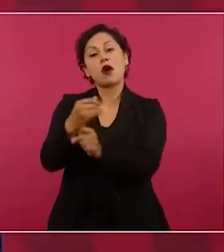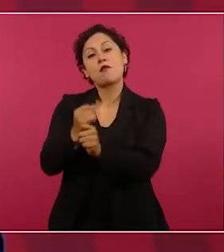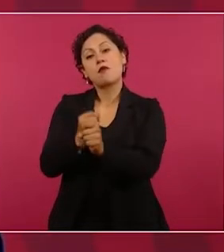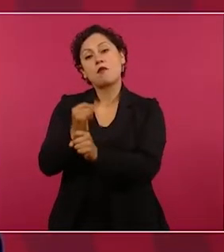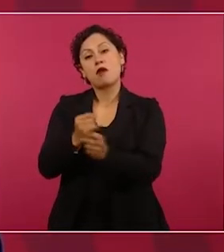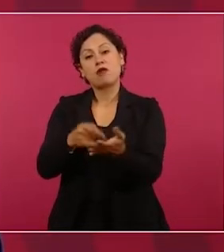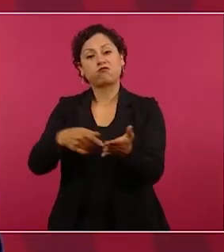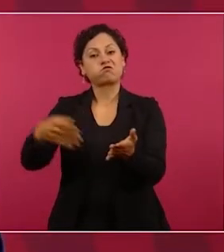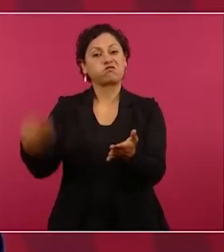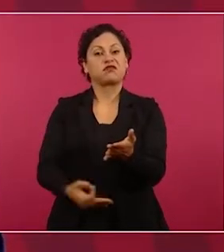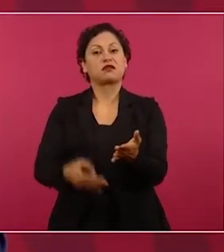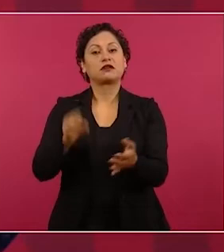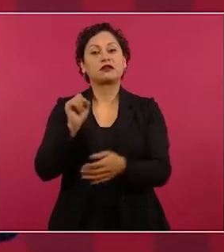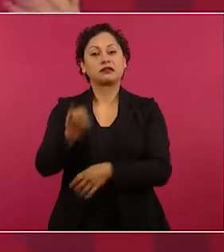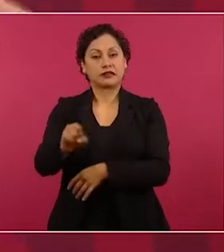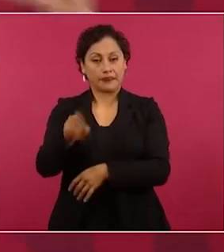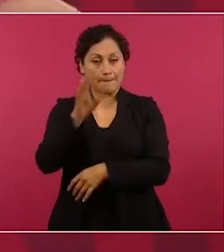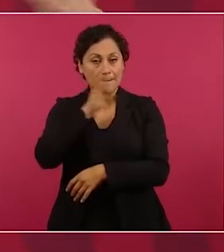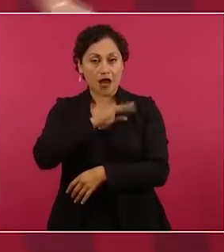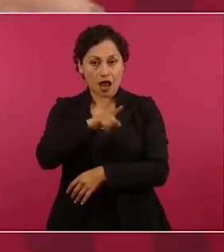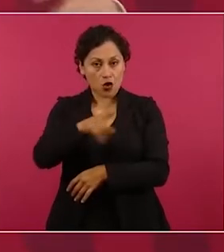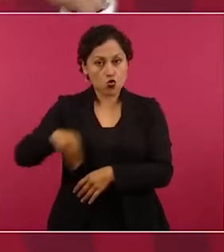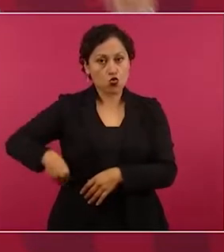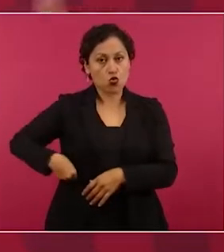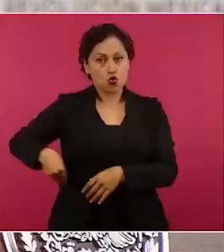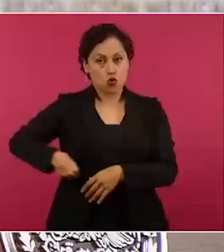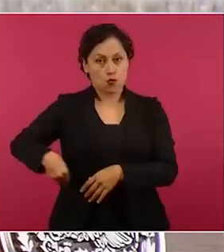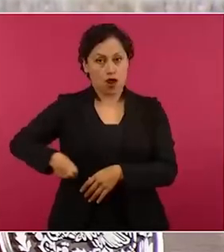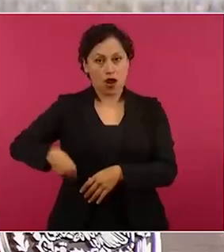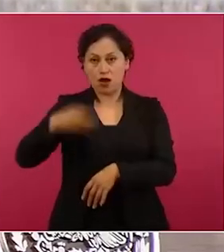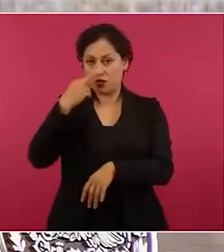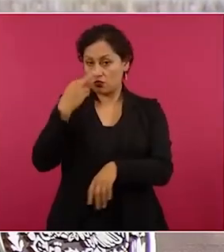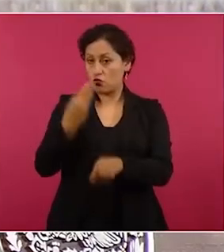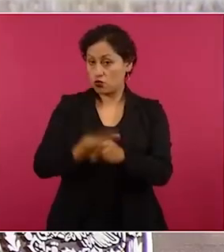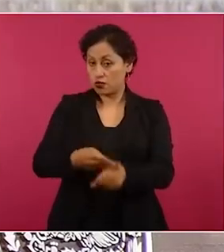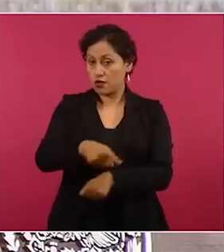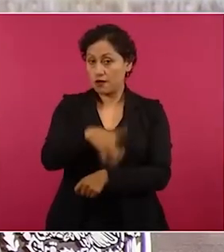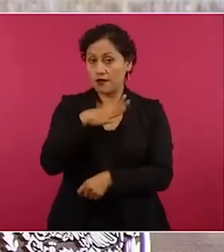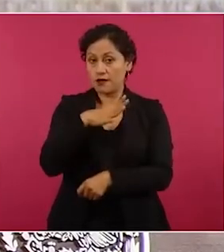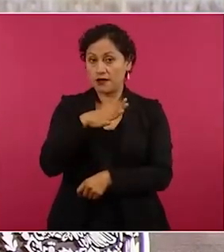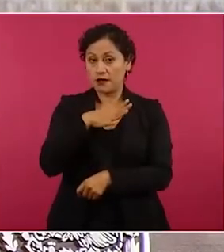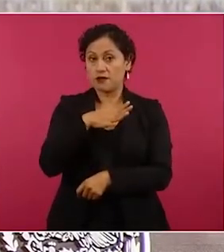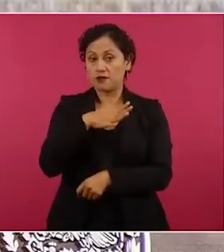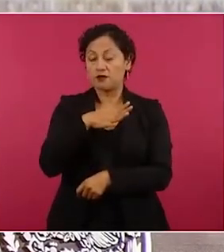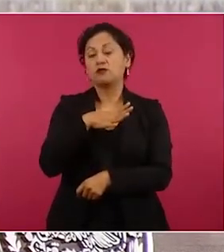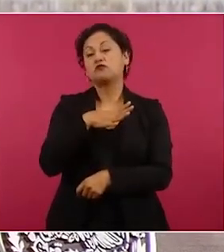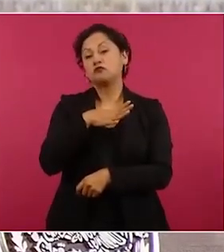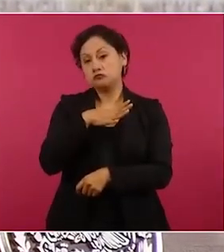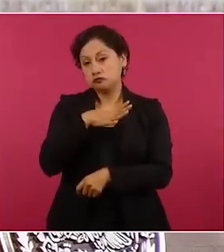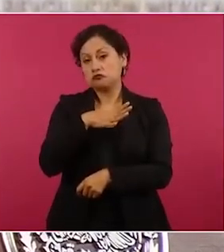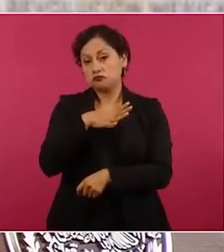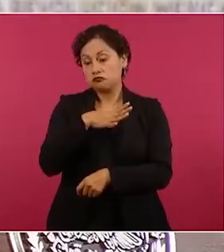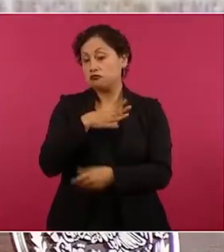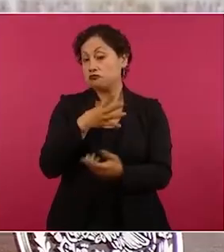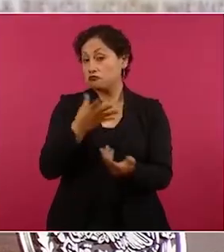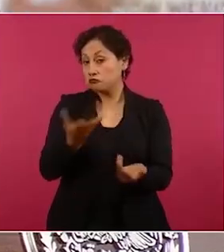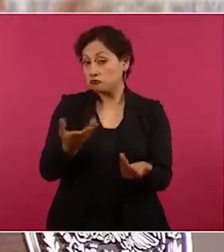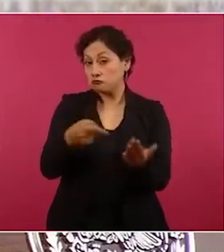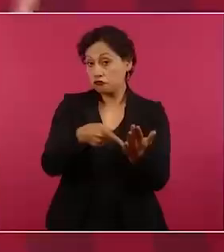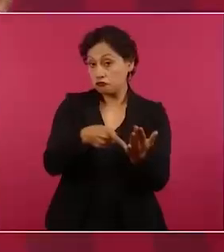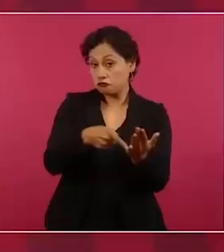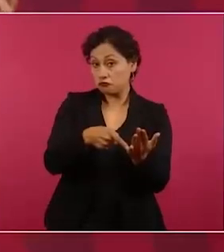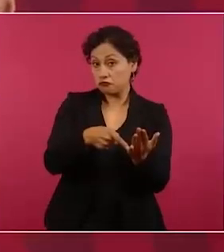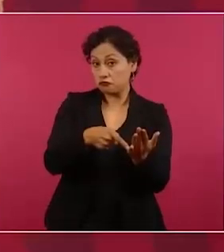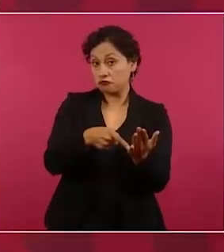o que son presuntamente responsables, ellos van